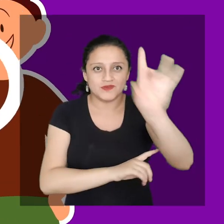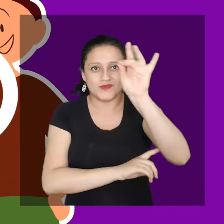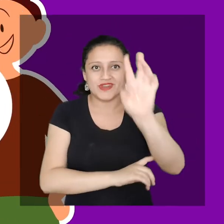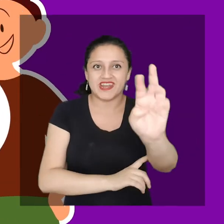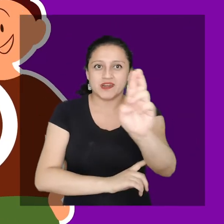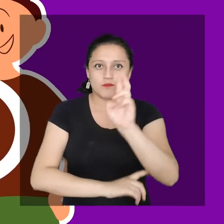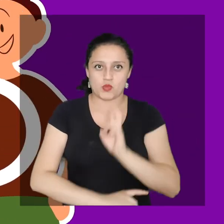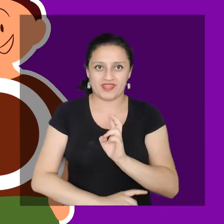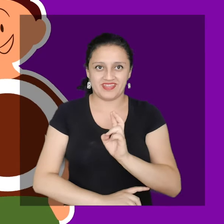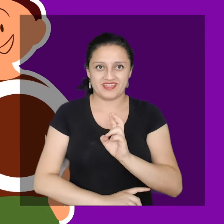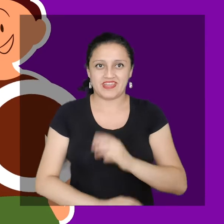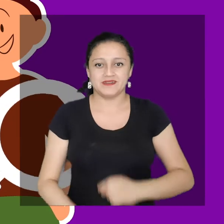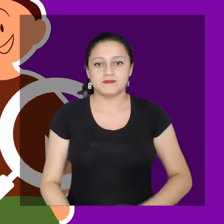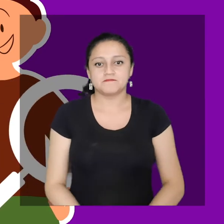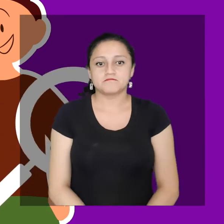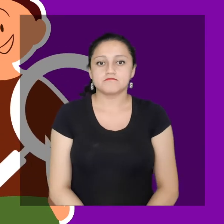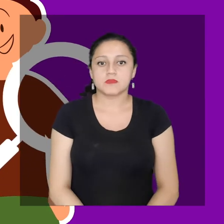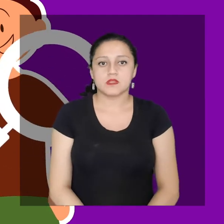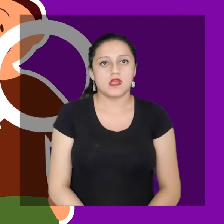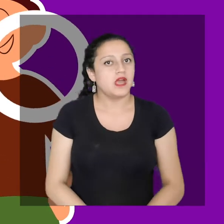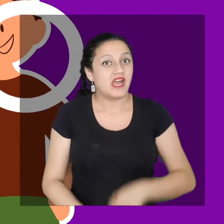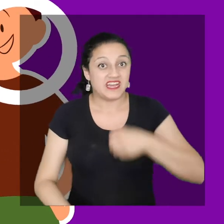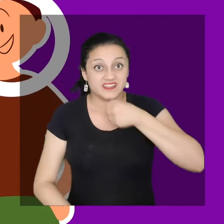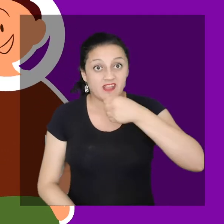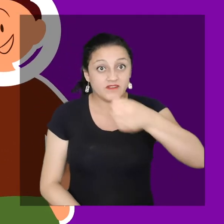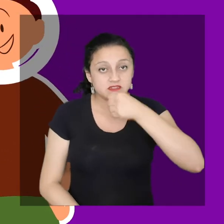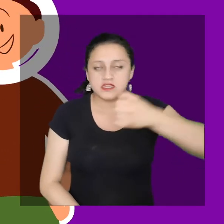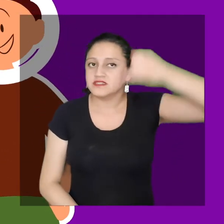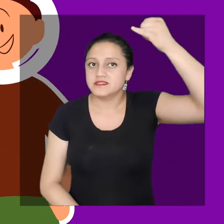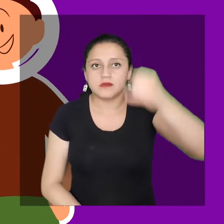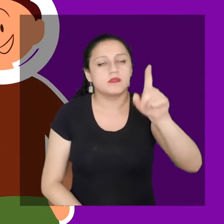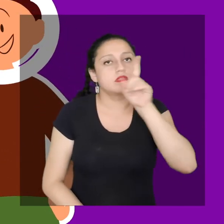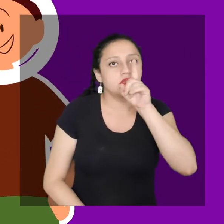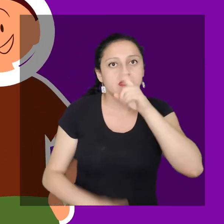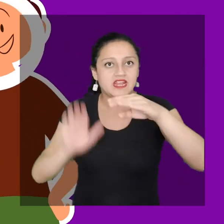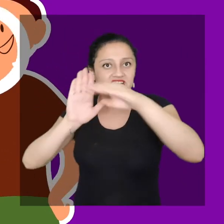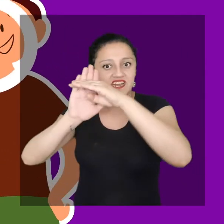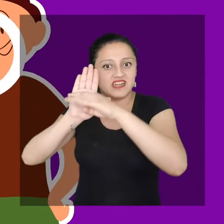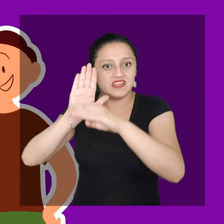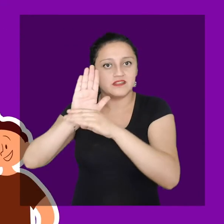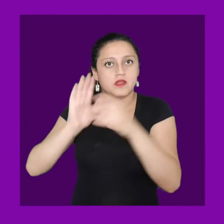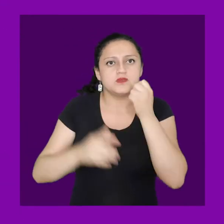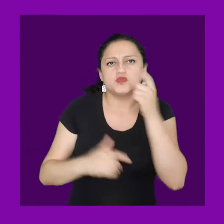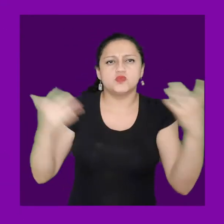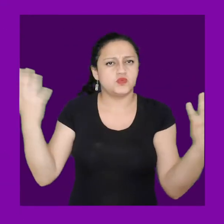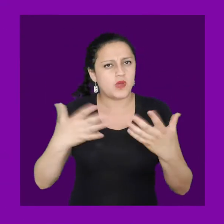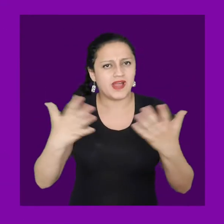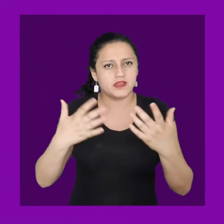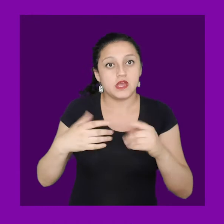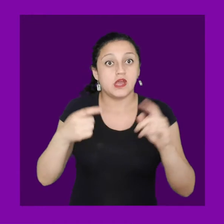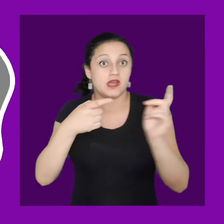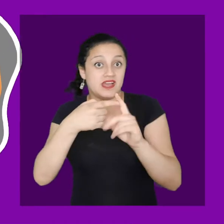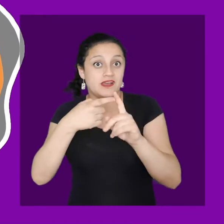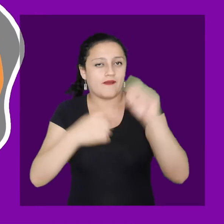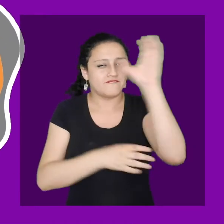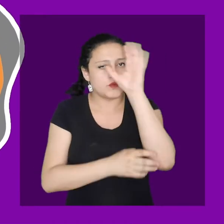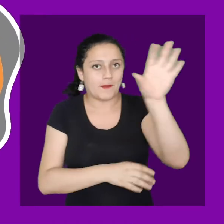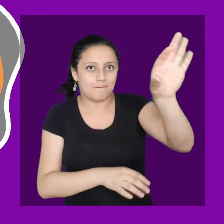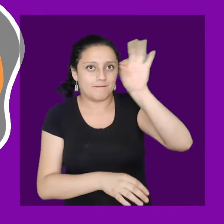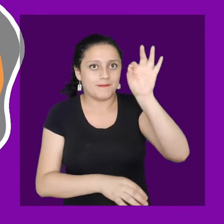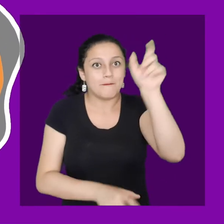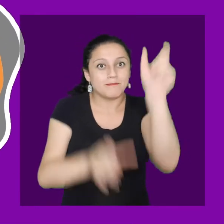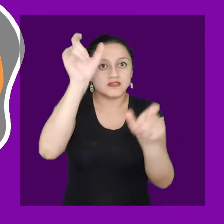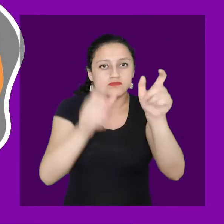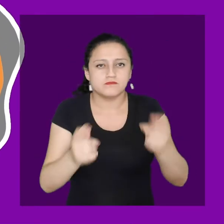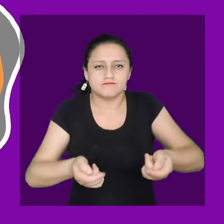en particular. Para realizar una buena entrevista, son necesarios algunos requisitos. Adecuada